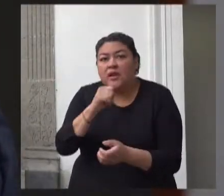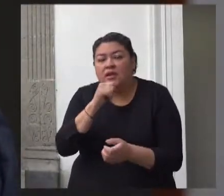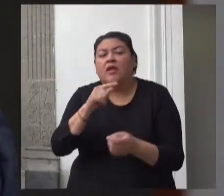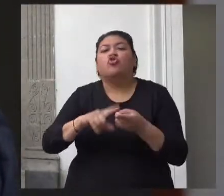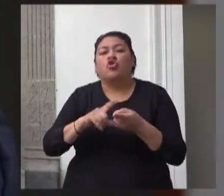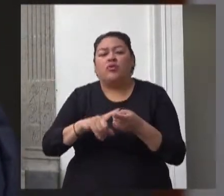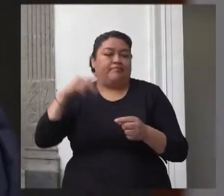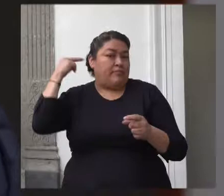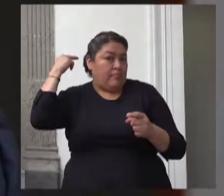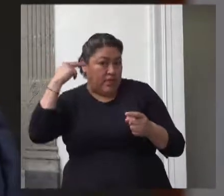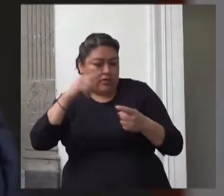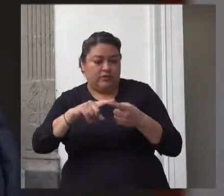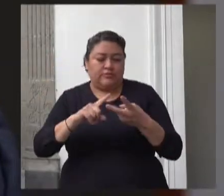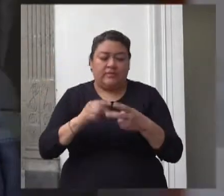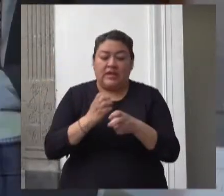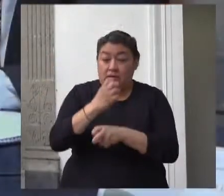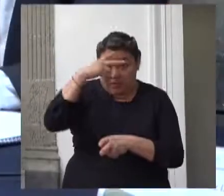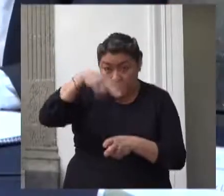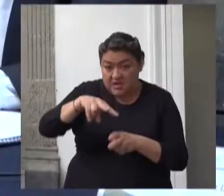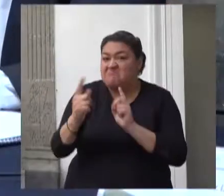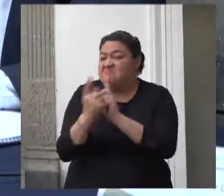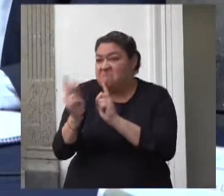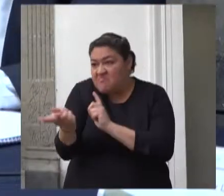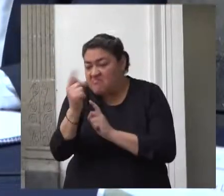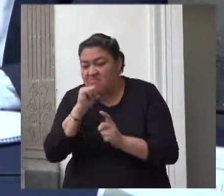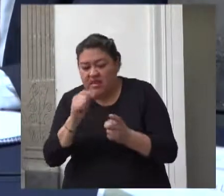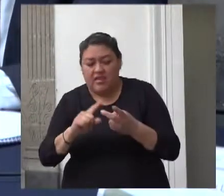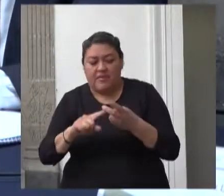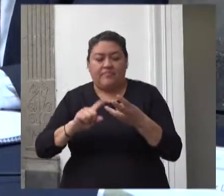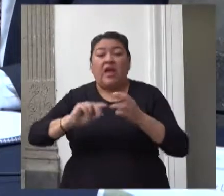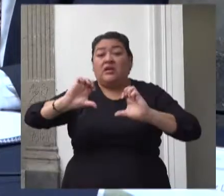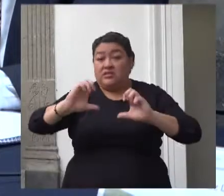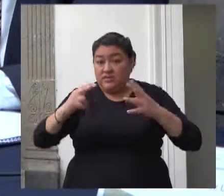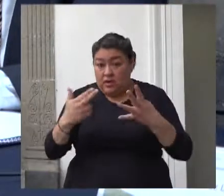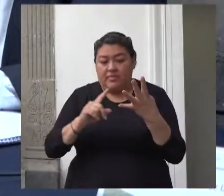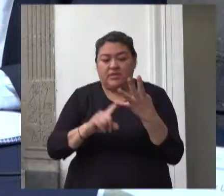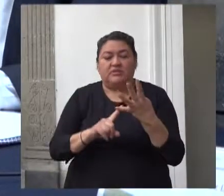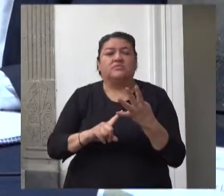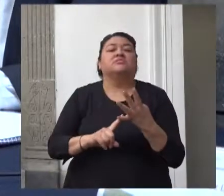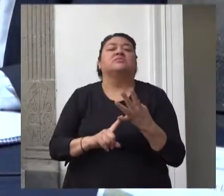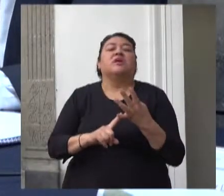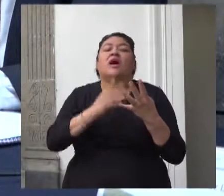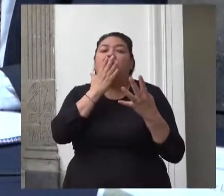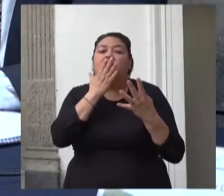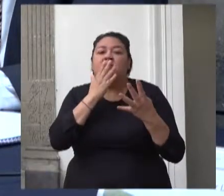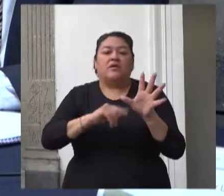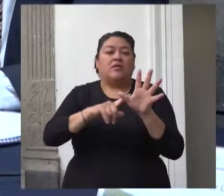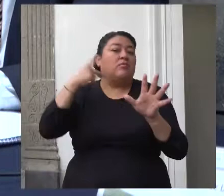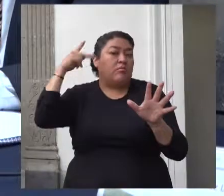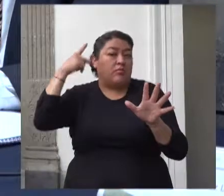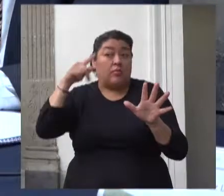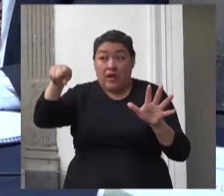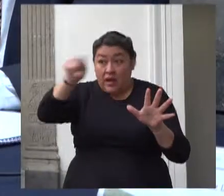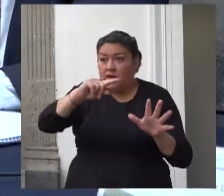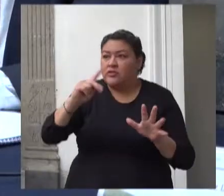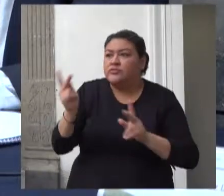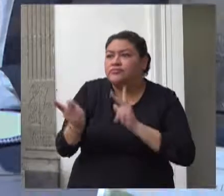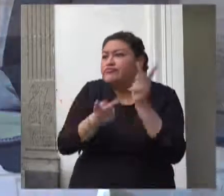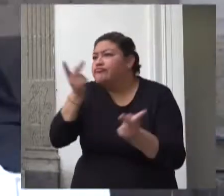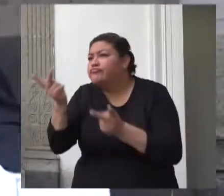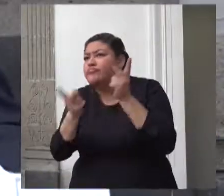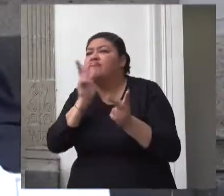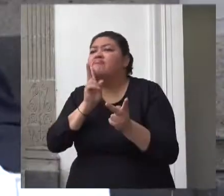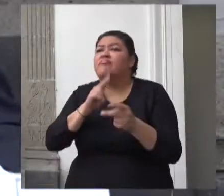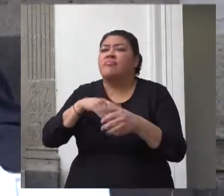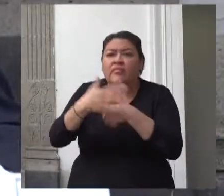Veracruz Estado de México Chiapas Sonora y Puebla los actos